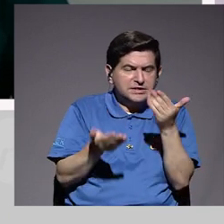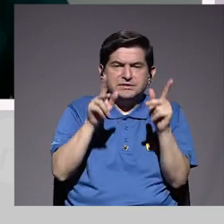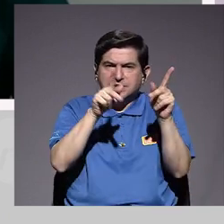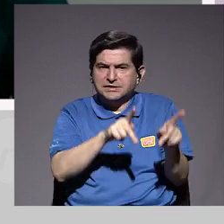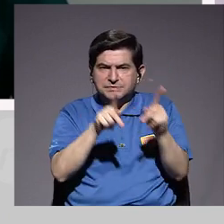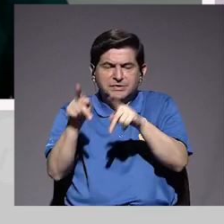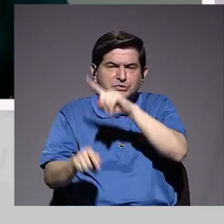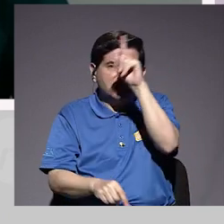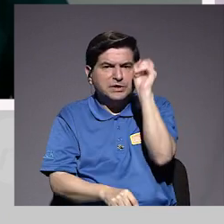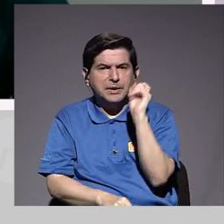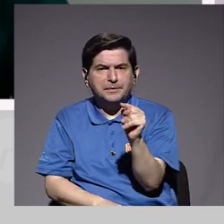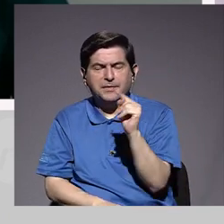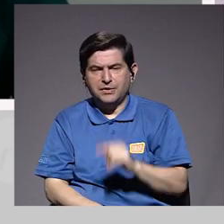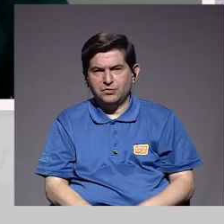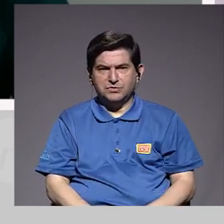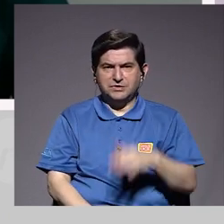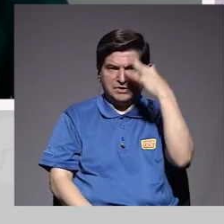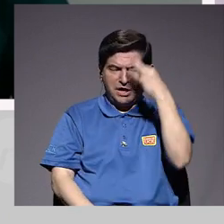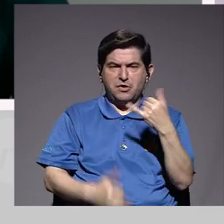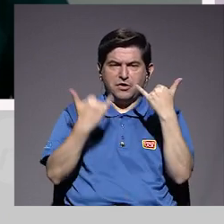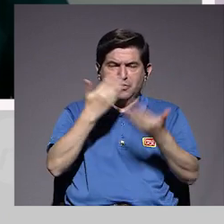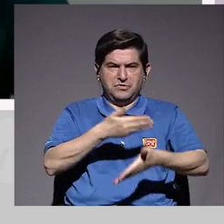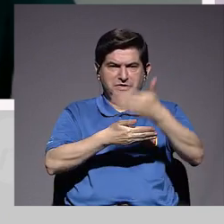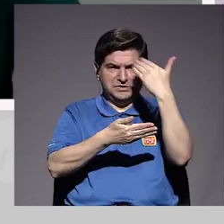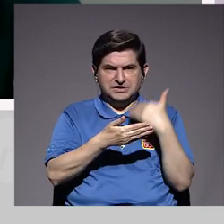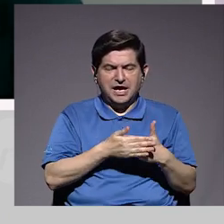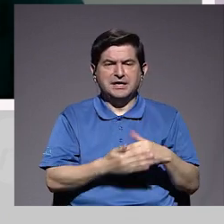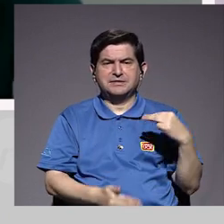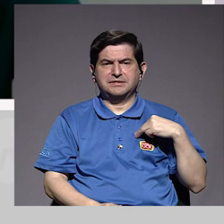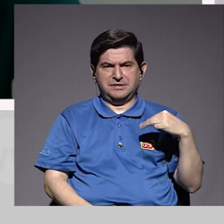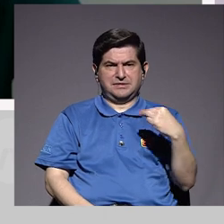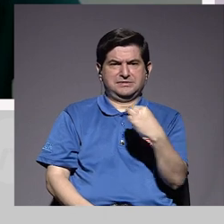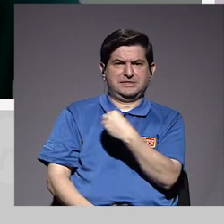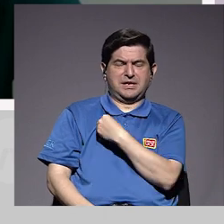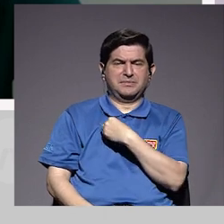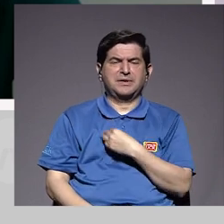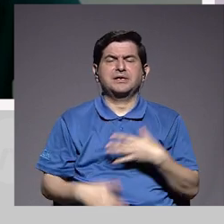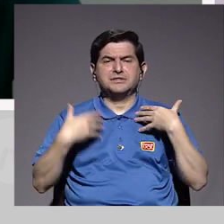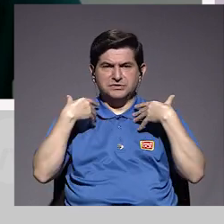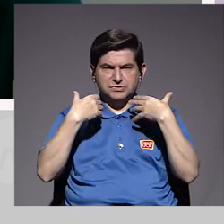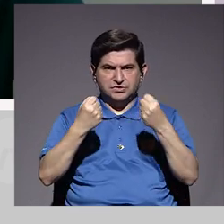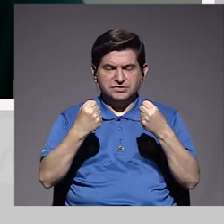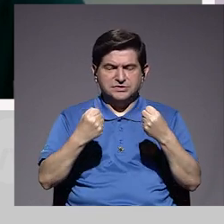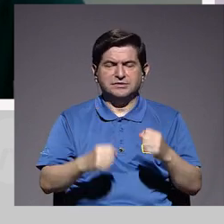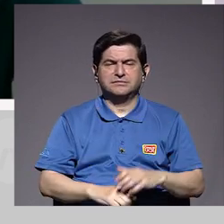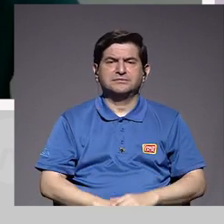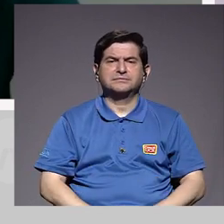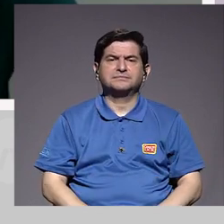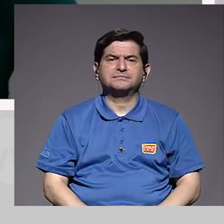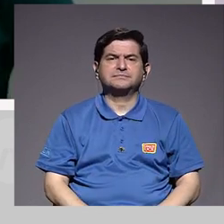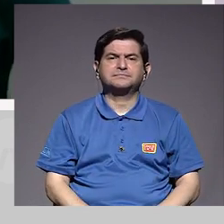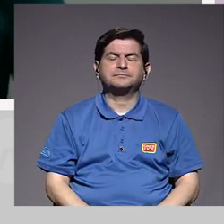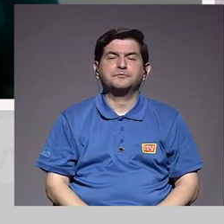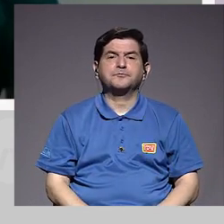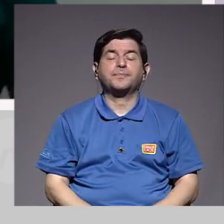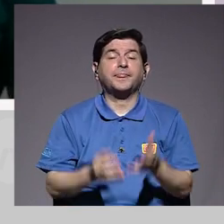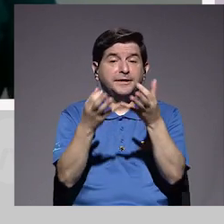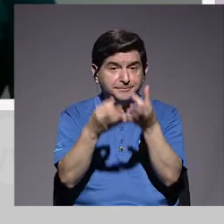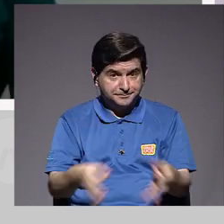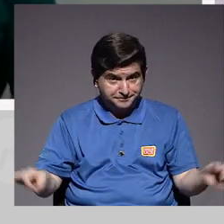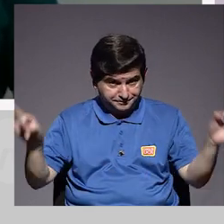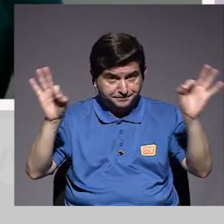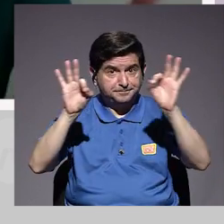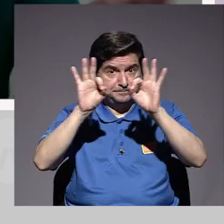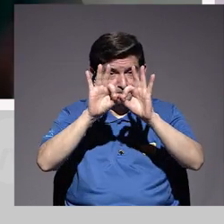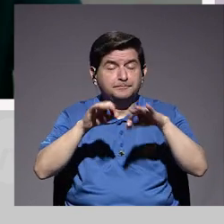¿verdad? Que la gente pregunta o que creo que se las habían hecho también al ministro de Salud en su momento. Claro, sí. Bueno, muy